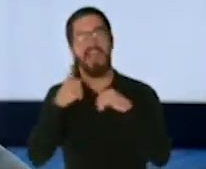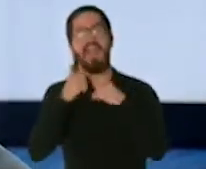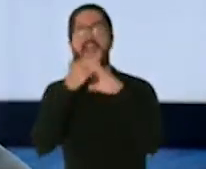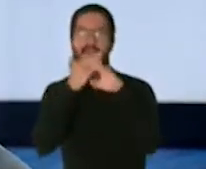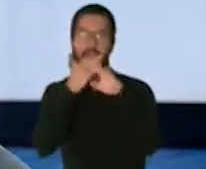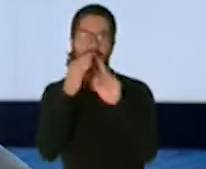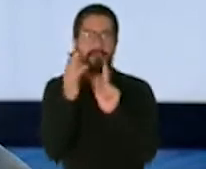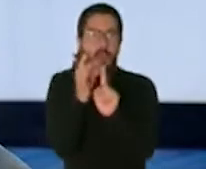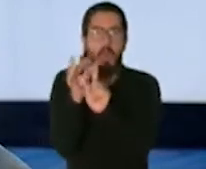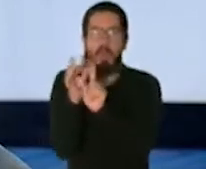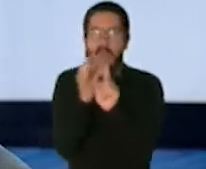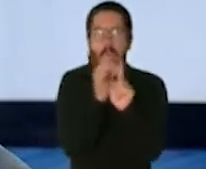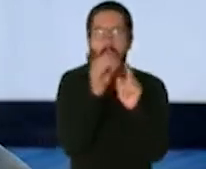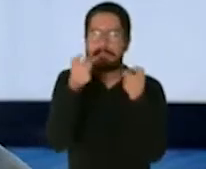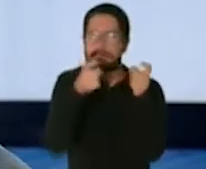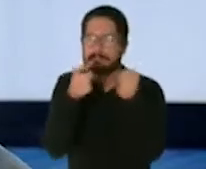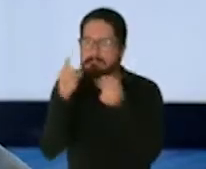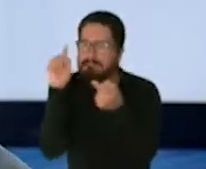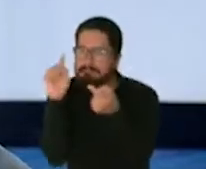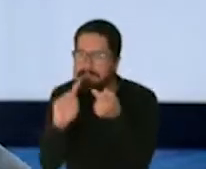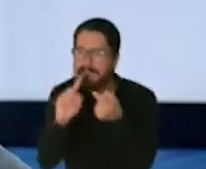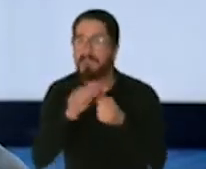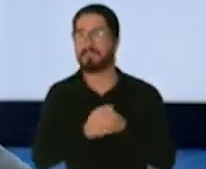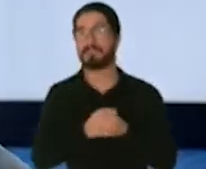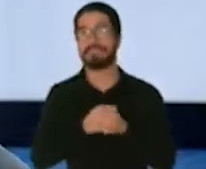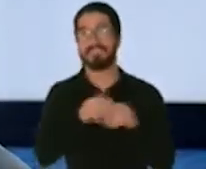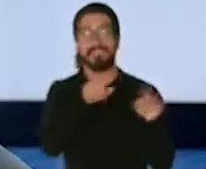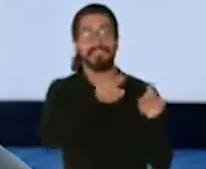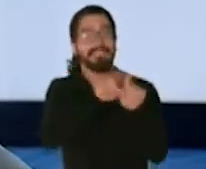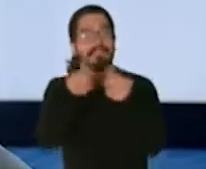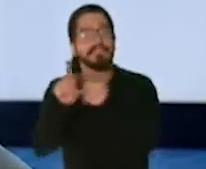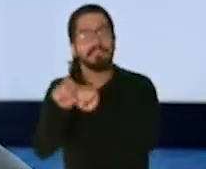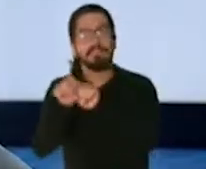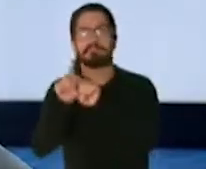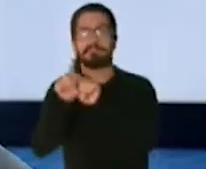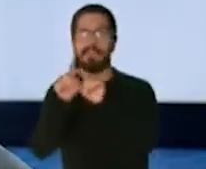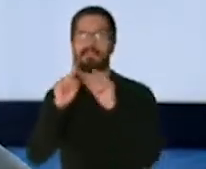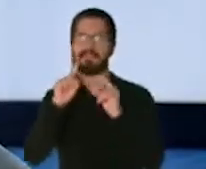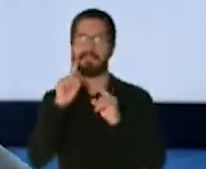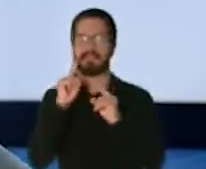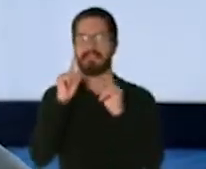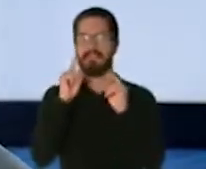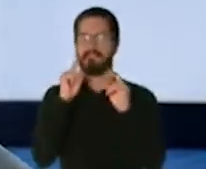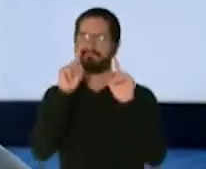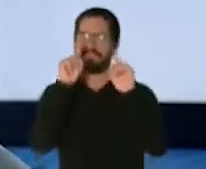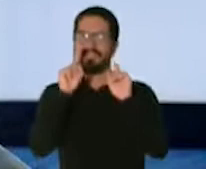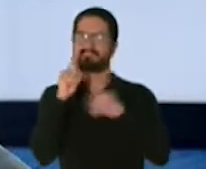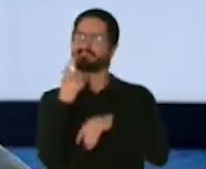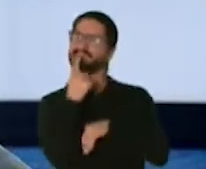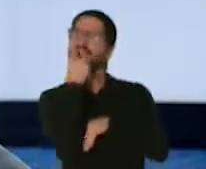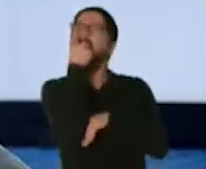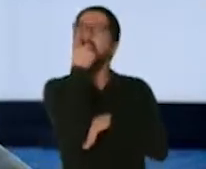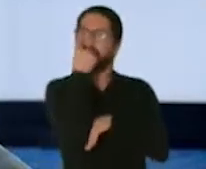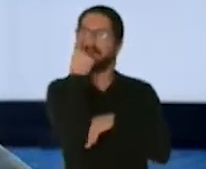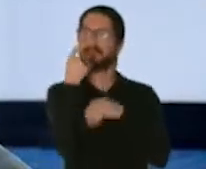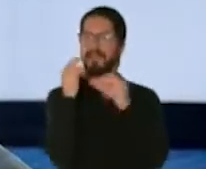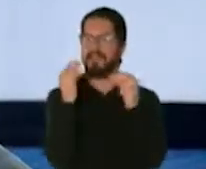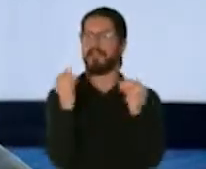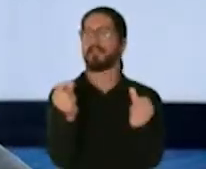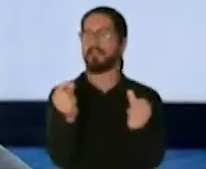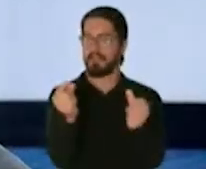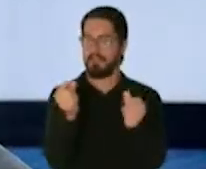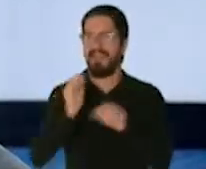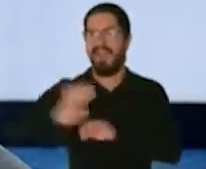También las pruebas han mejorado tanto. Ahora hay pruebas rápidas. Antes decíamos que las pruebas rápidas no eran confiables. Ahora las hay rápidas y